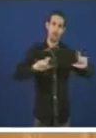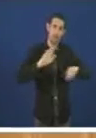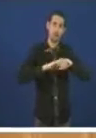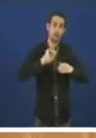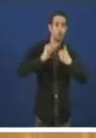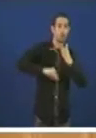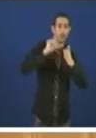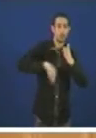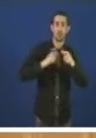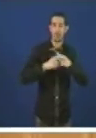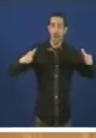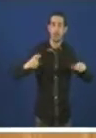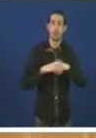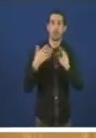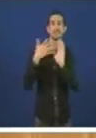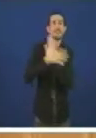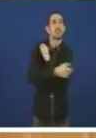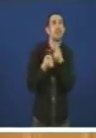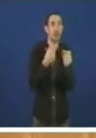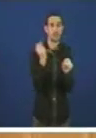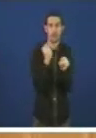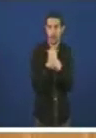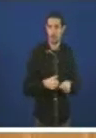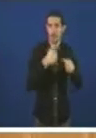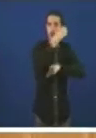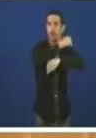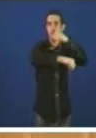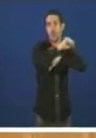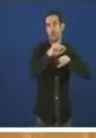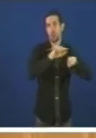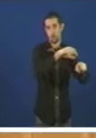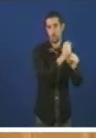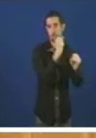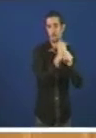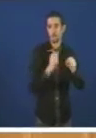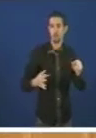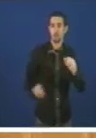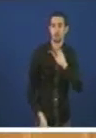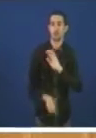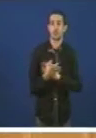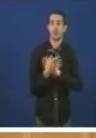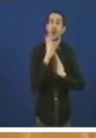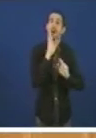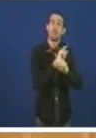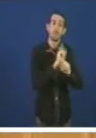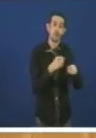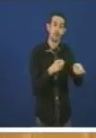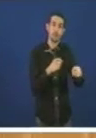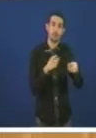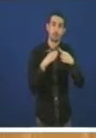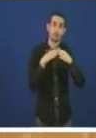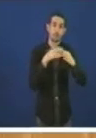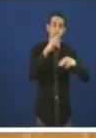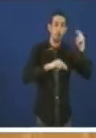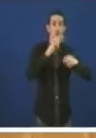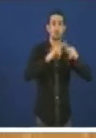traballo para o estaleiro de Ferrol e reclamando tamén as xestios oportunas para o levantamento do veto que impide a construcción naval